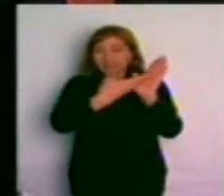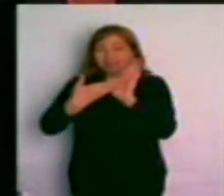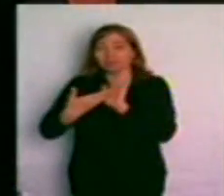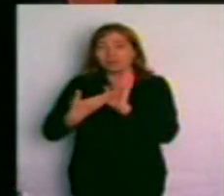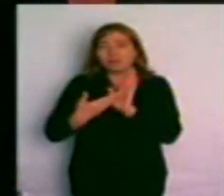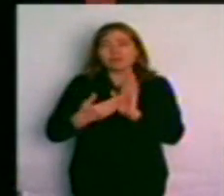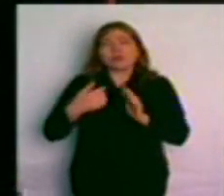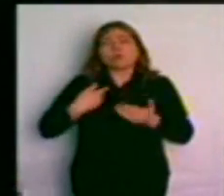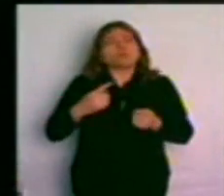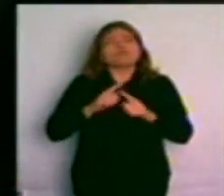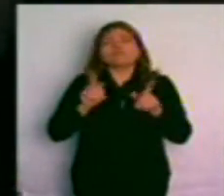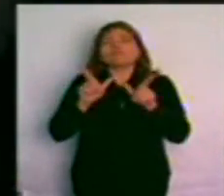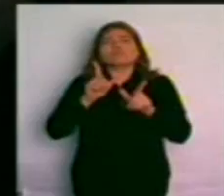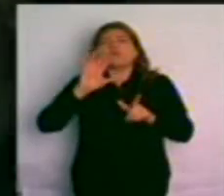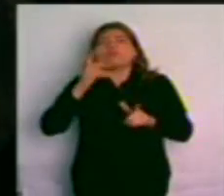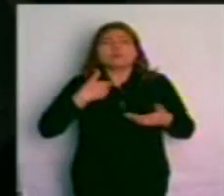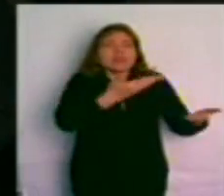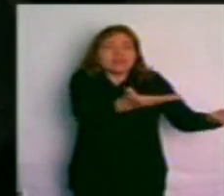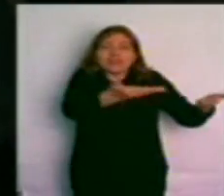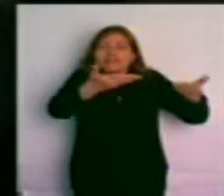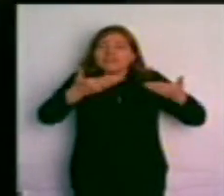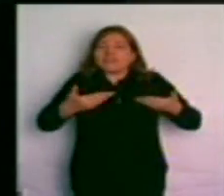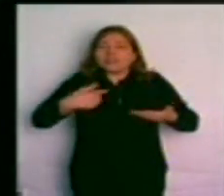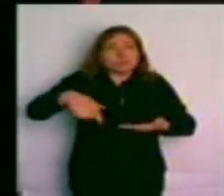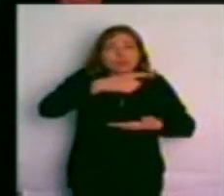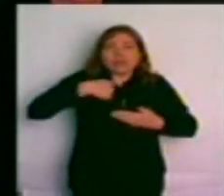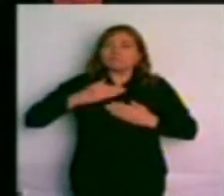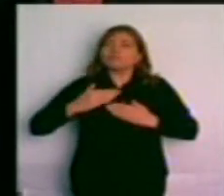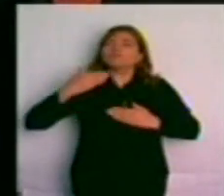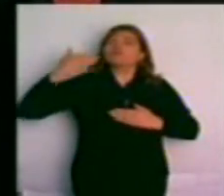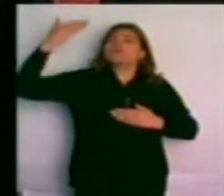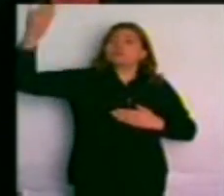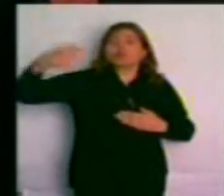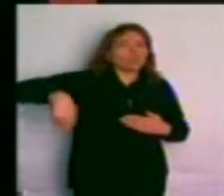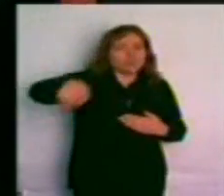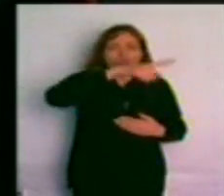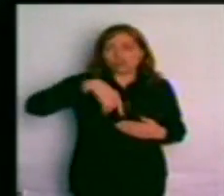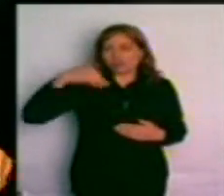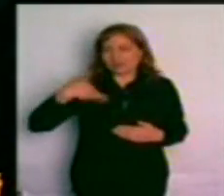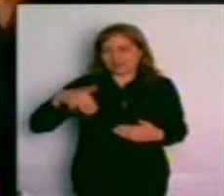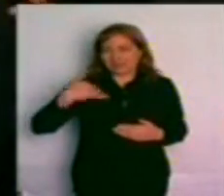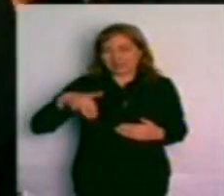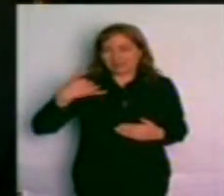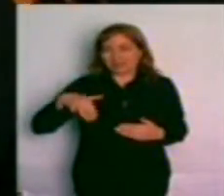convocatoria al futuro, al futuro de todos los argentinos.